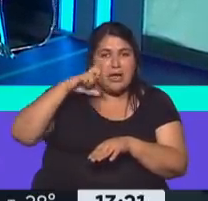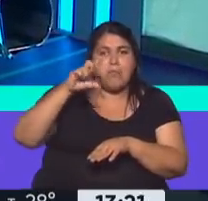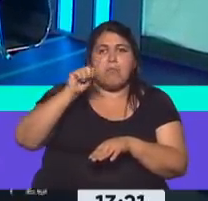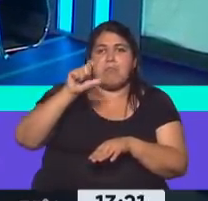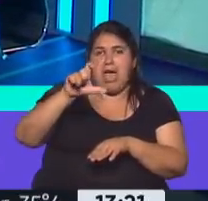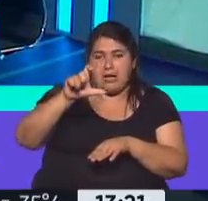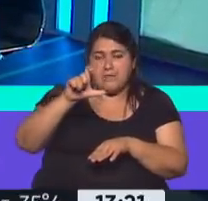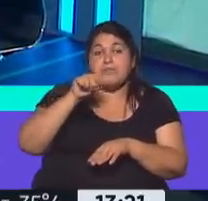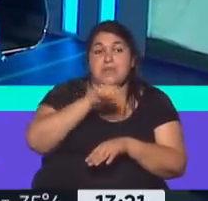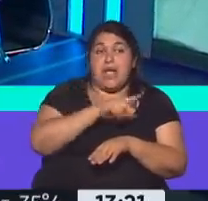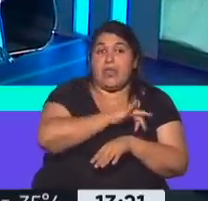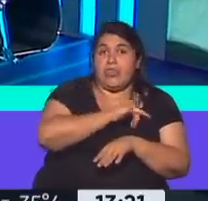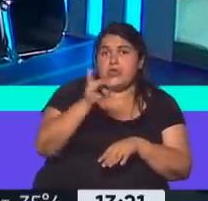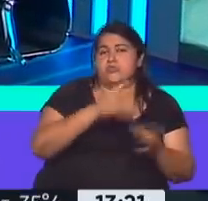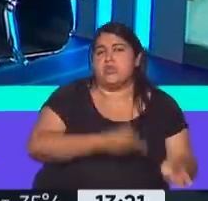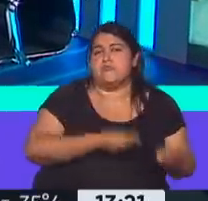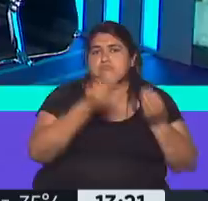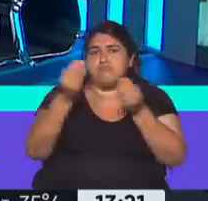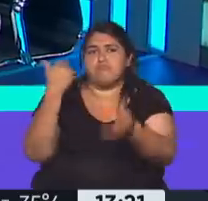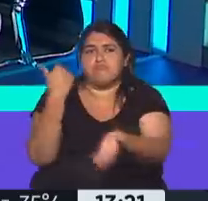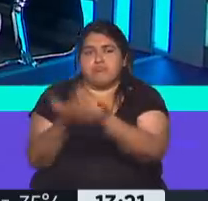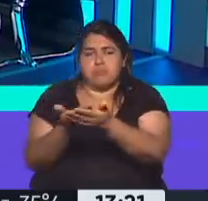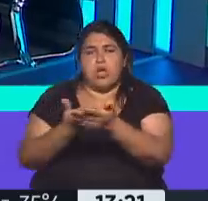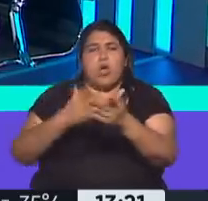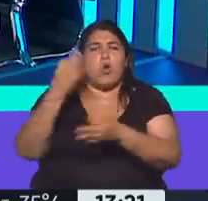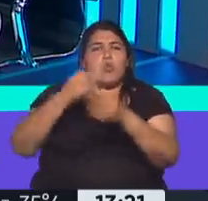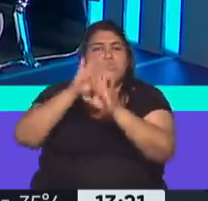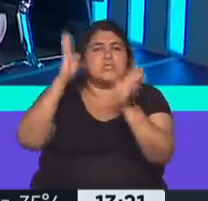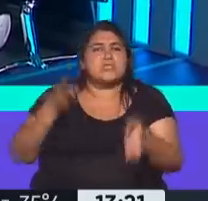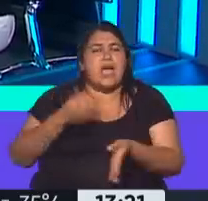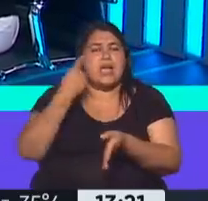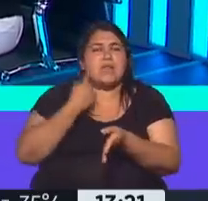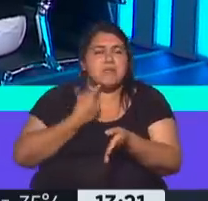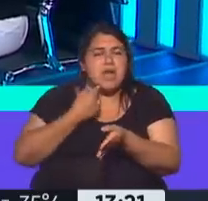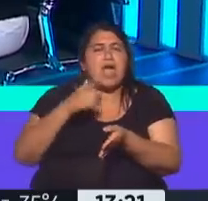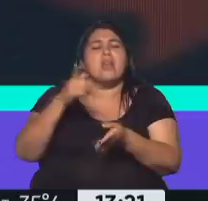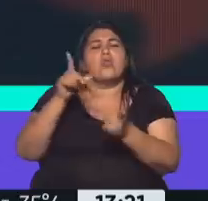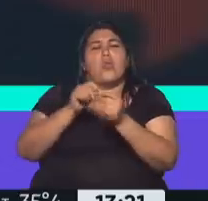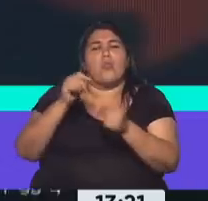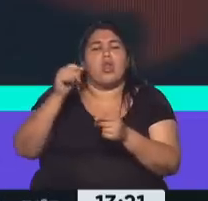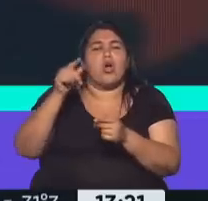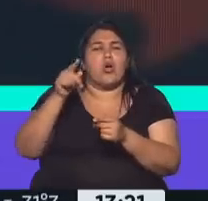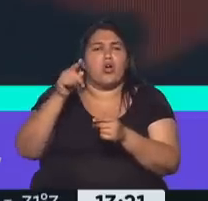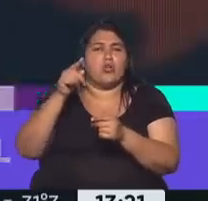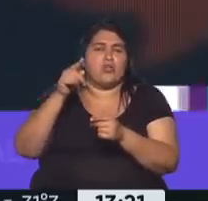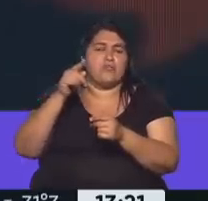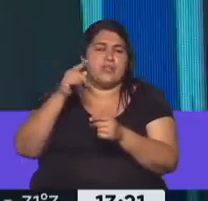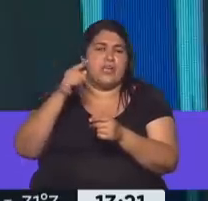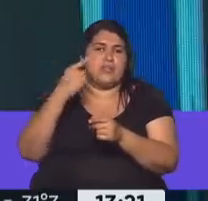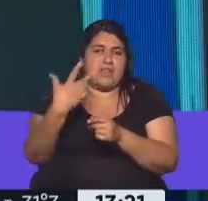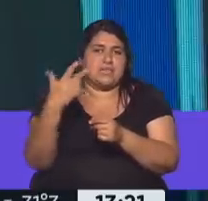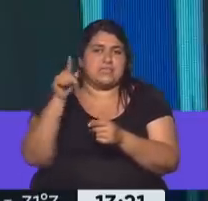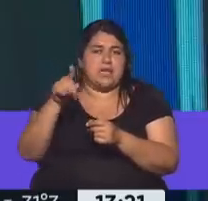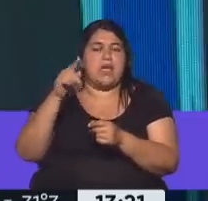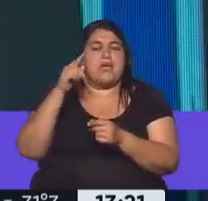denuncia acaba de ser presentada en el juzgado en lo criminal y correccional federal, número 3, de la ciudad de La Plata. Veró. Y